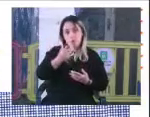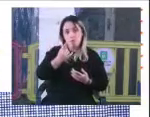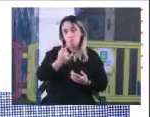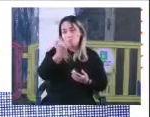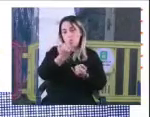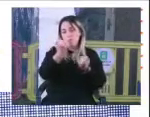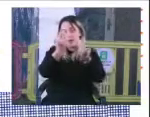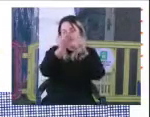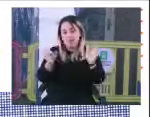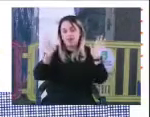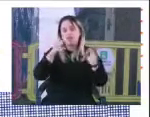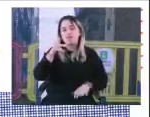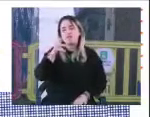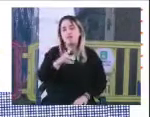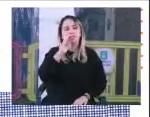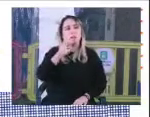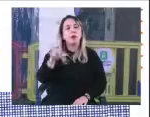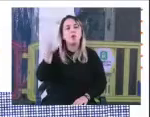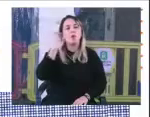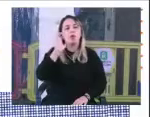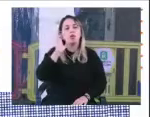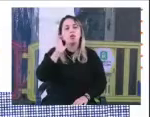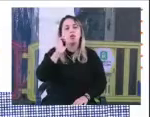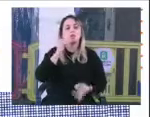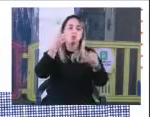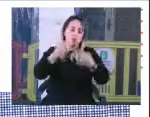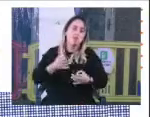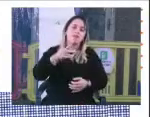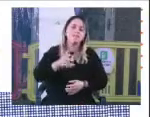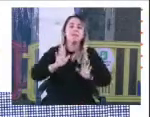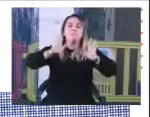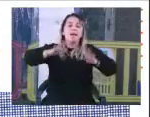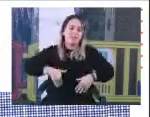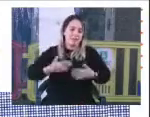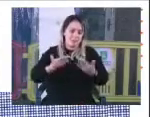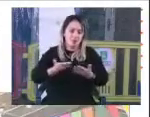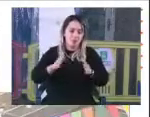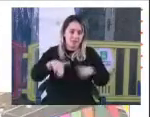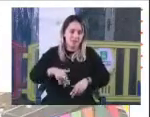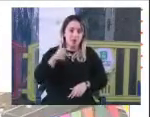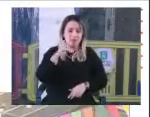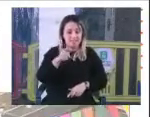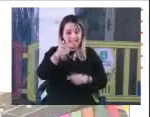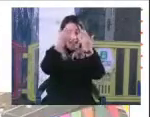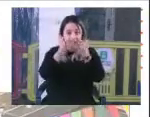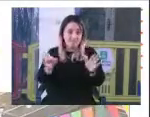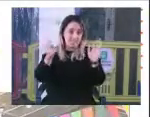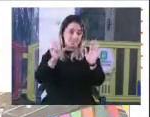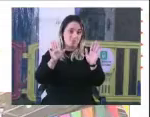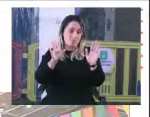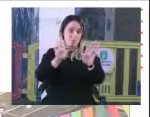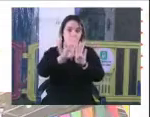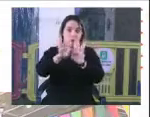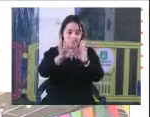la fecha de, no recuerdo, el patrimonio, ahí está, del patrimonio, cuando abrimos las puertas